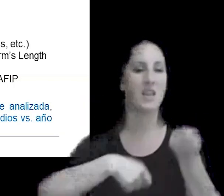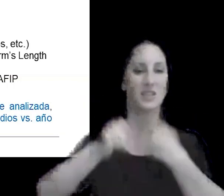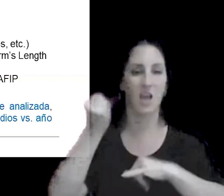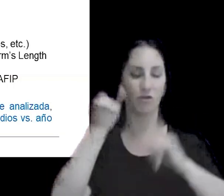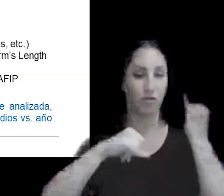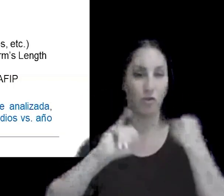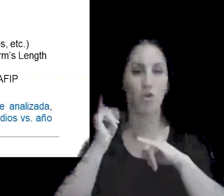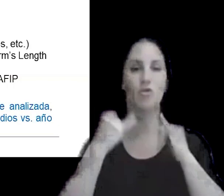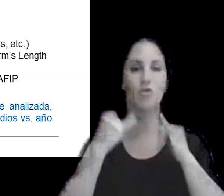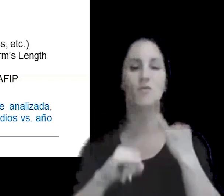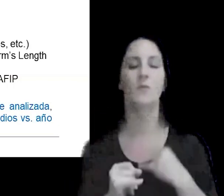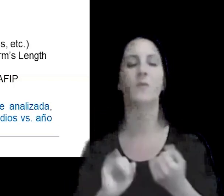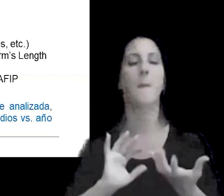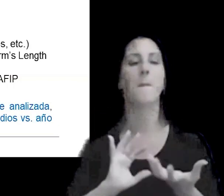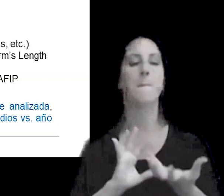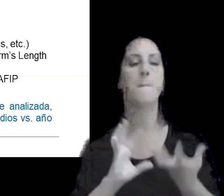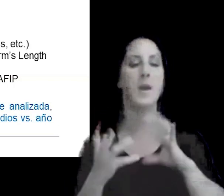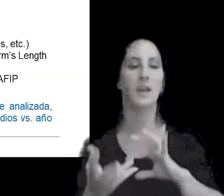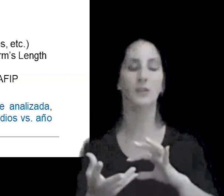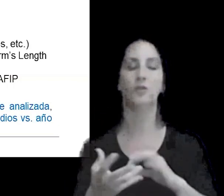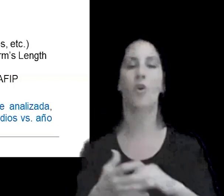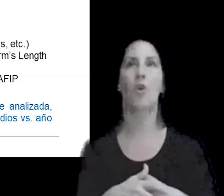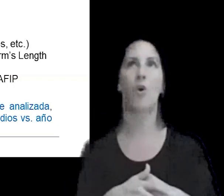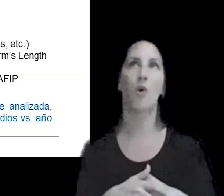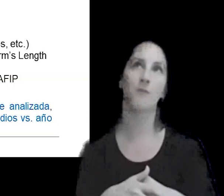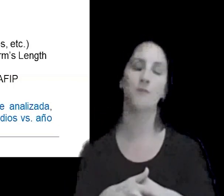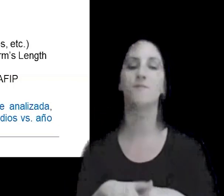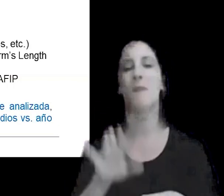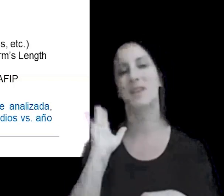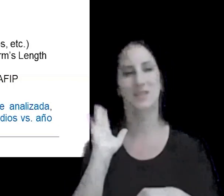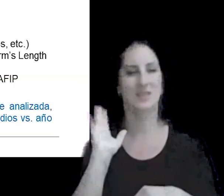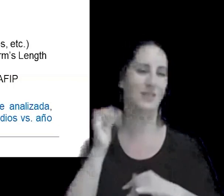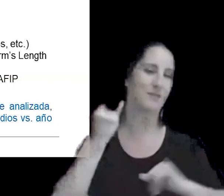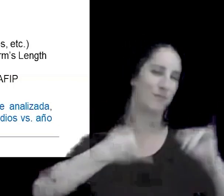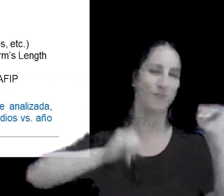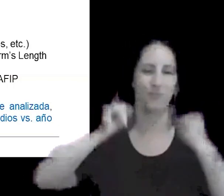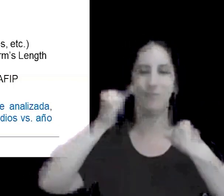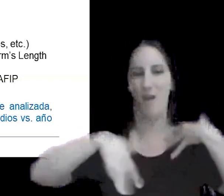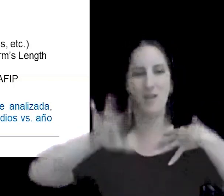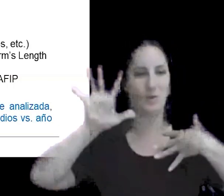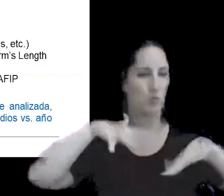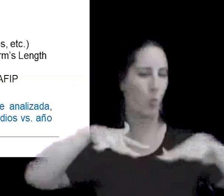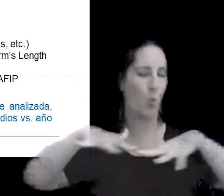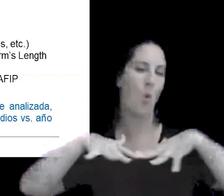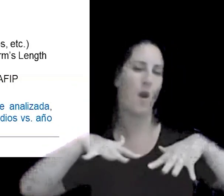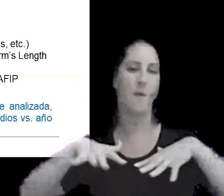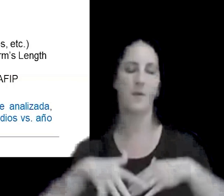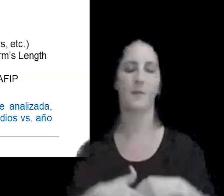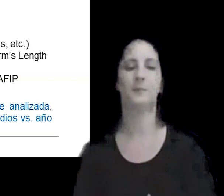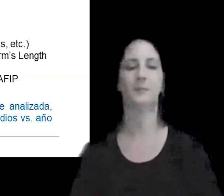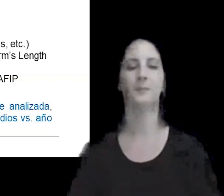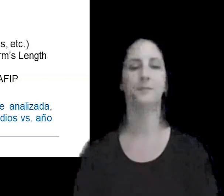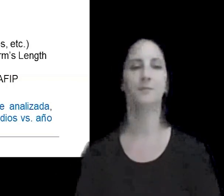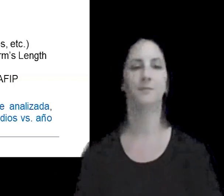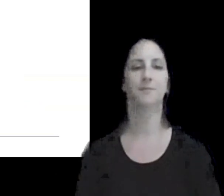el método podremos decir más utilizado dentro de la práctica profesional